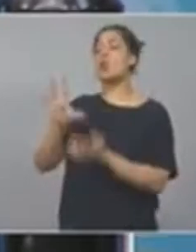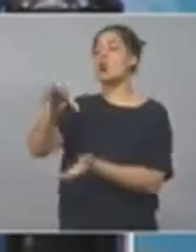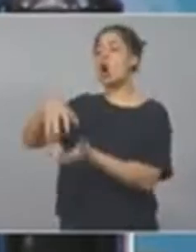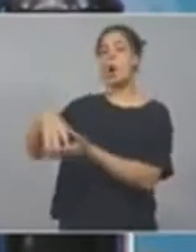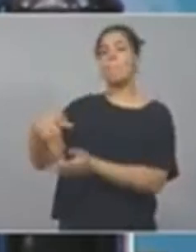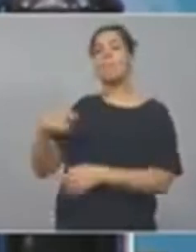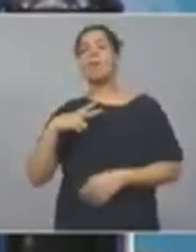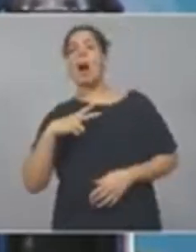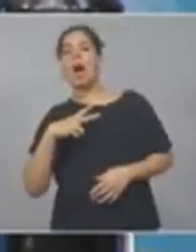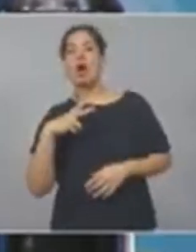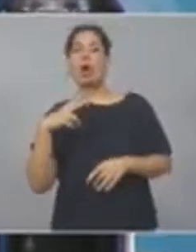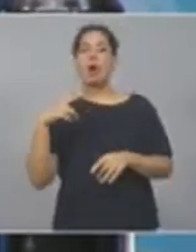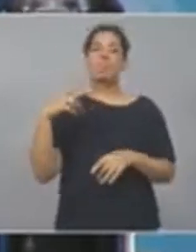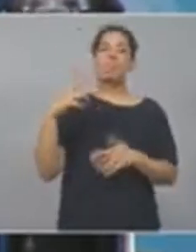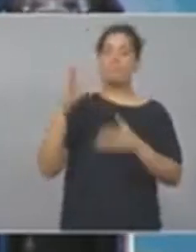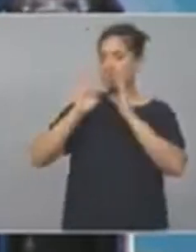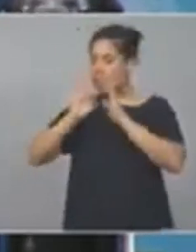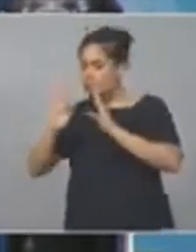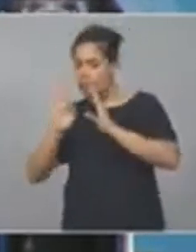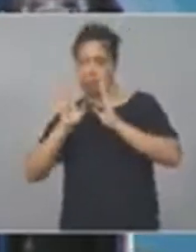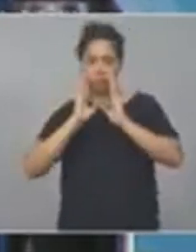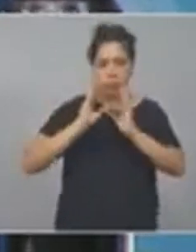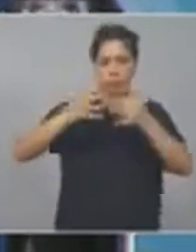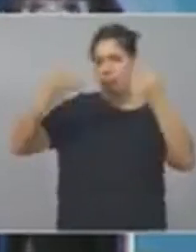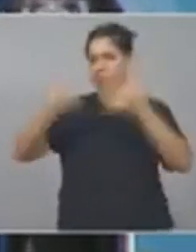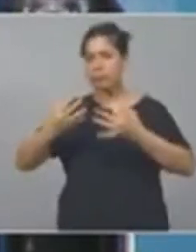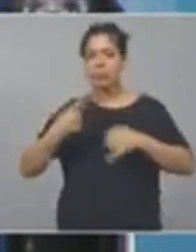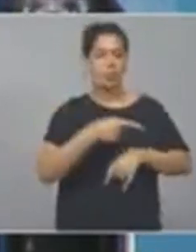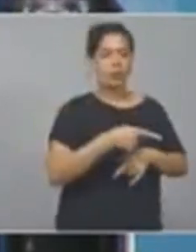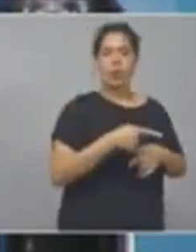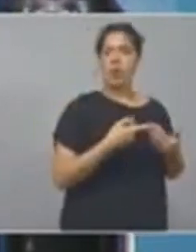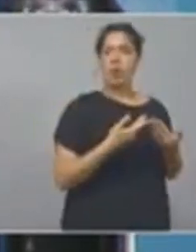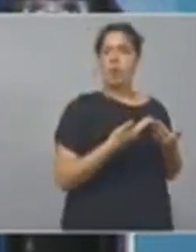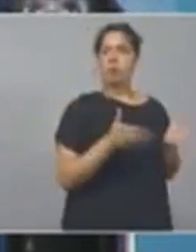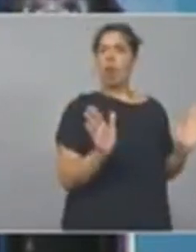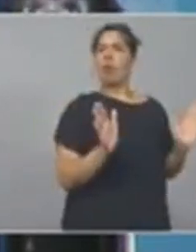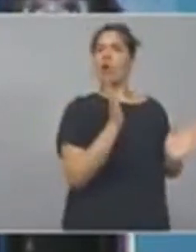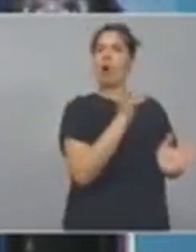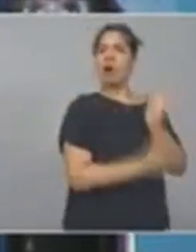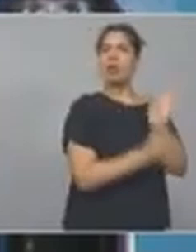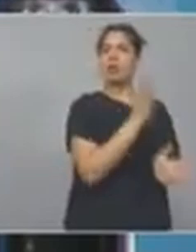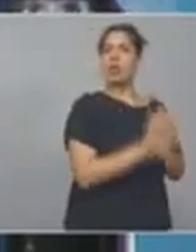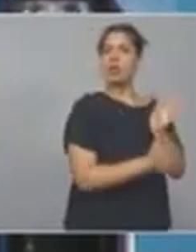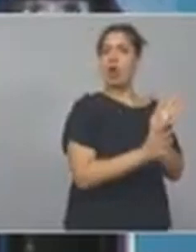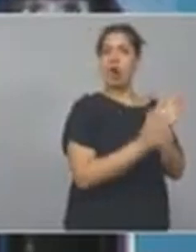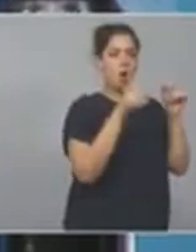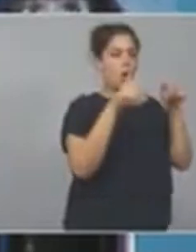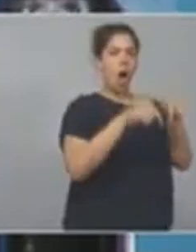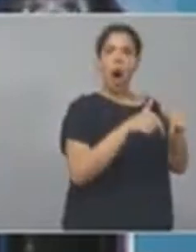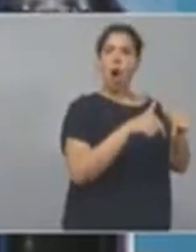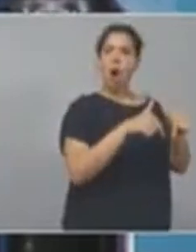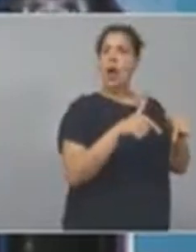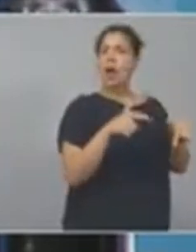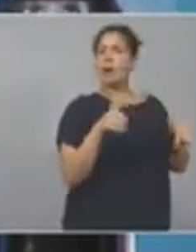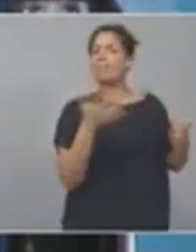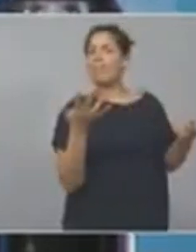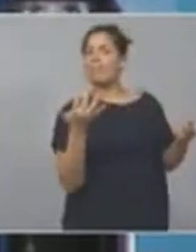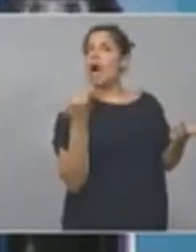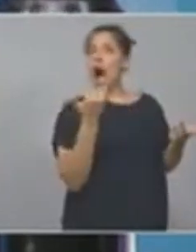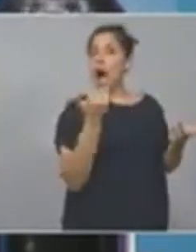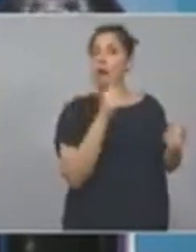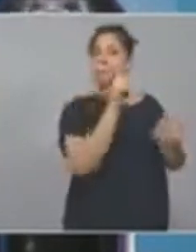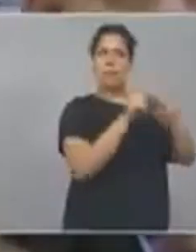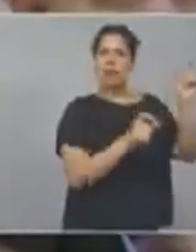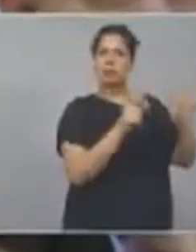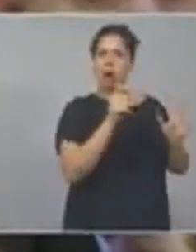privada y pública gratuita. Bueno, la gratuita está encontrando un aumento en la inscripción de aquellos que